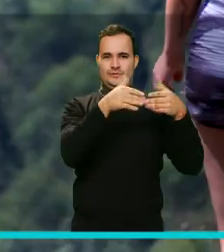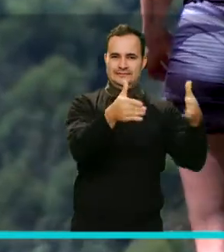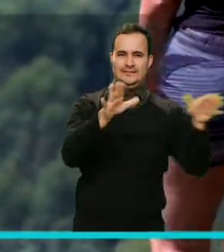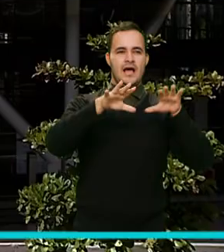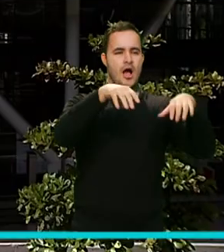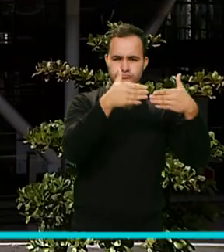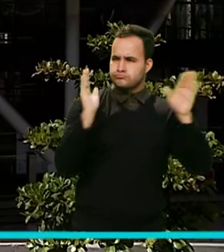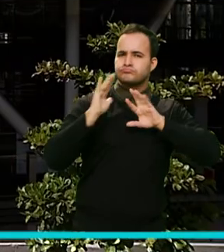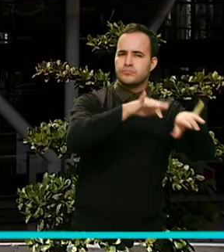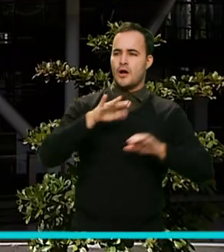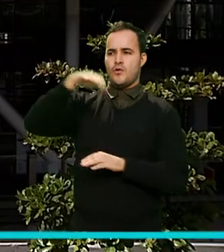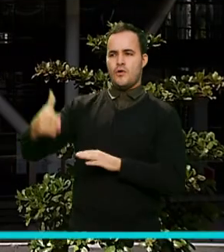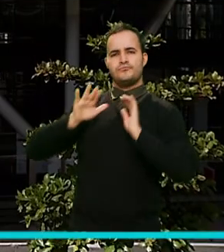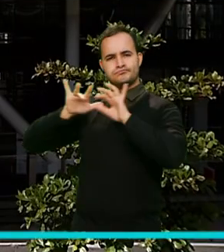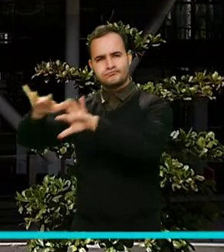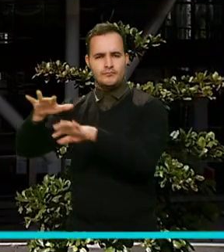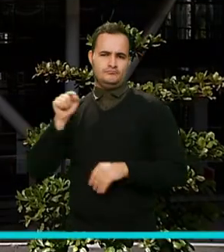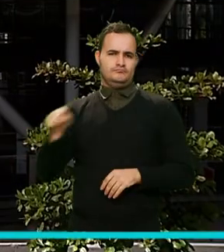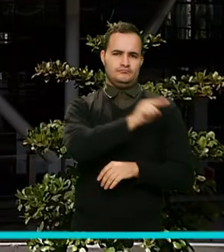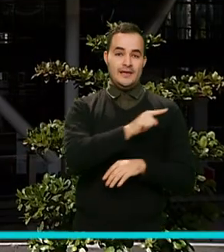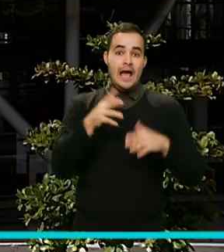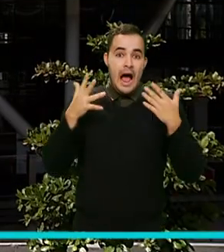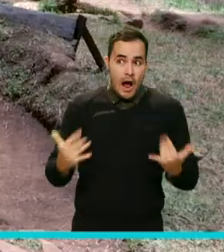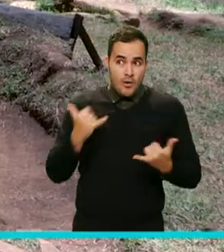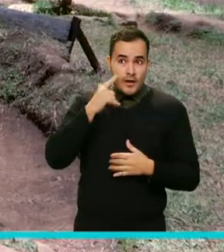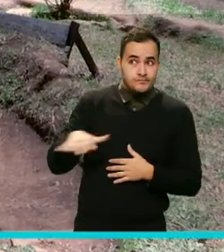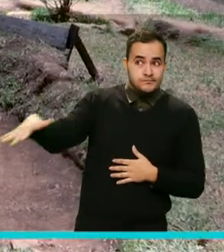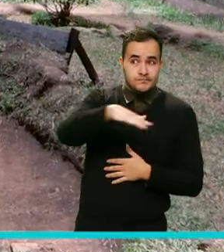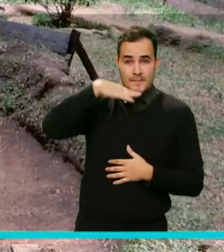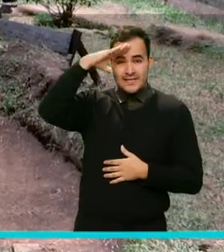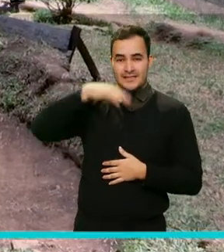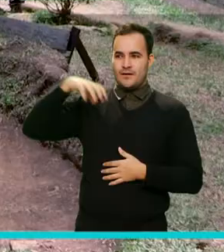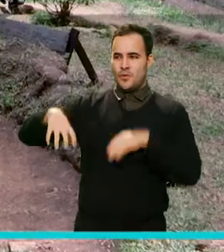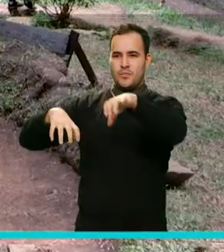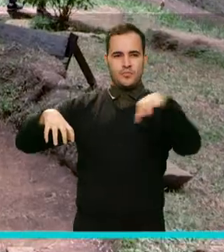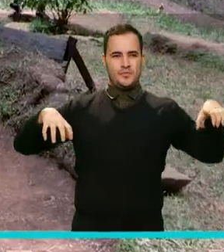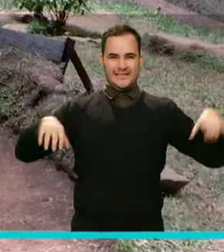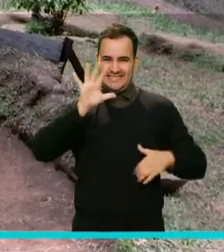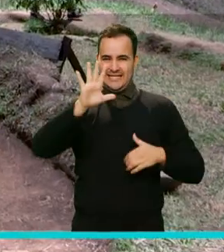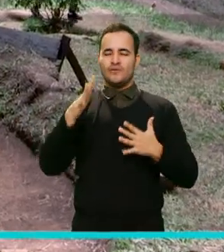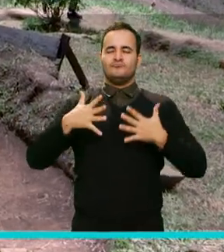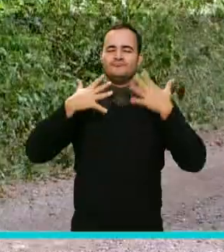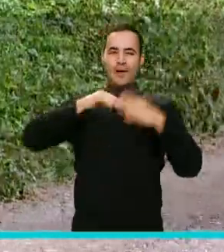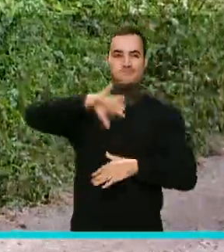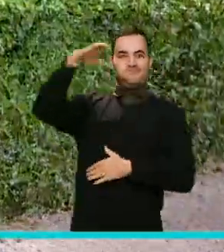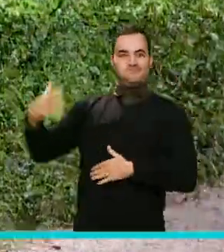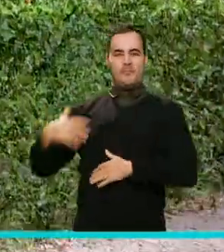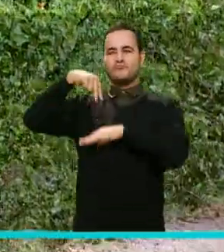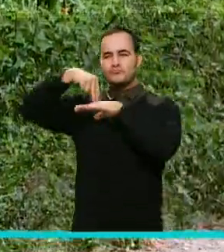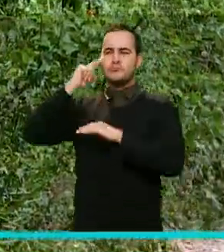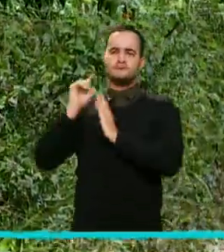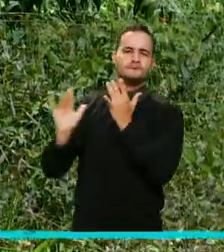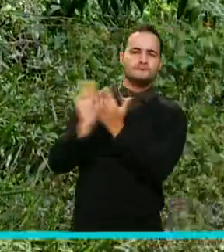con éxito en la ciudad. De esta manera los cinco cerros tutelares de Medellín ya permiten el ingreso de los visitantes quienes deben